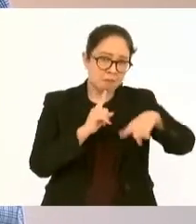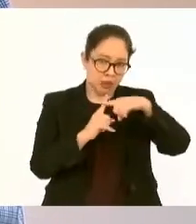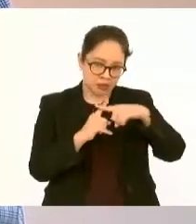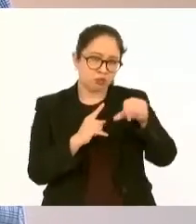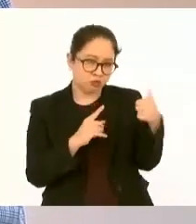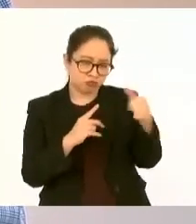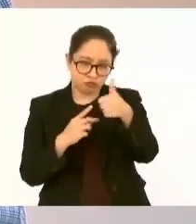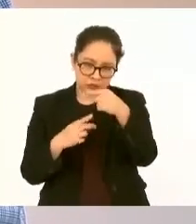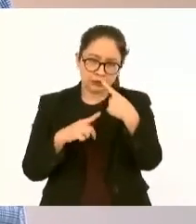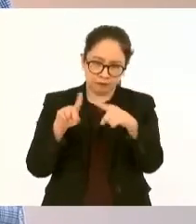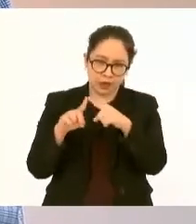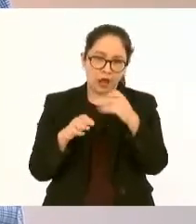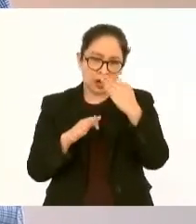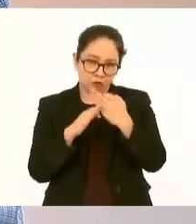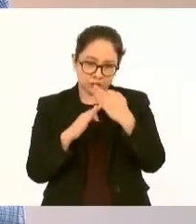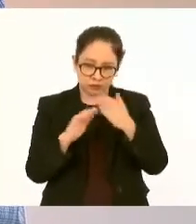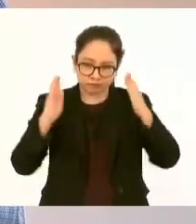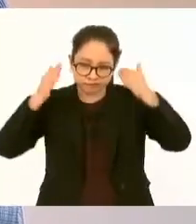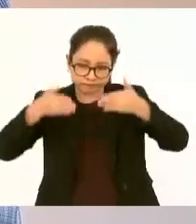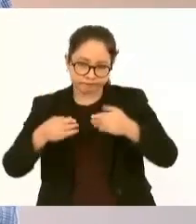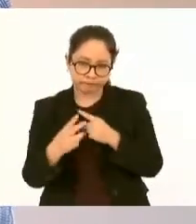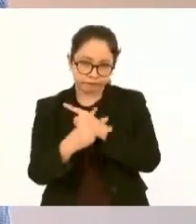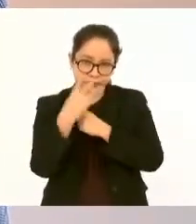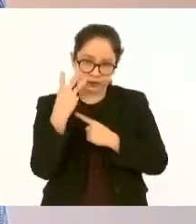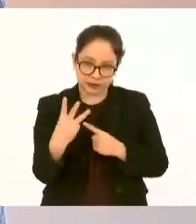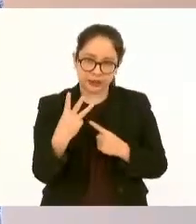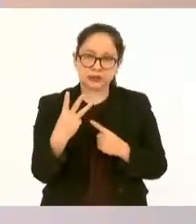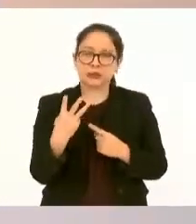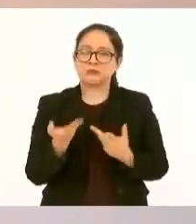hace cerca de dos años.